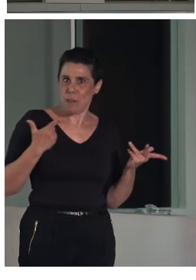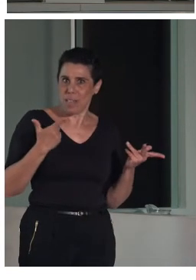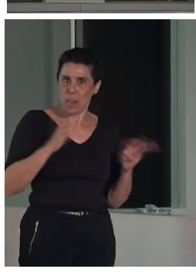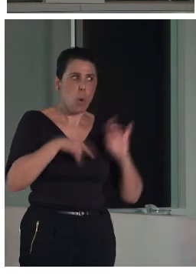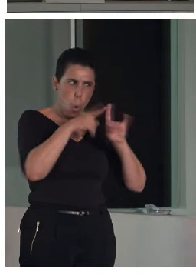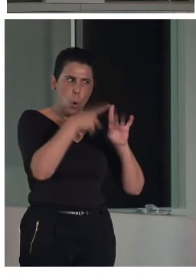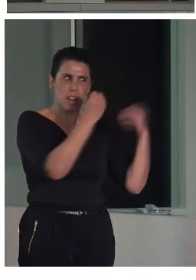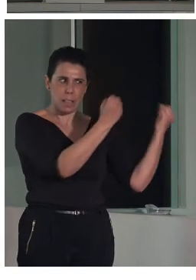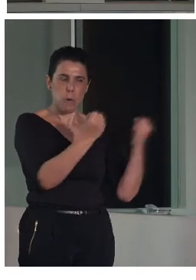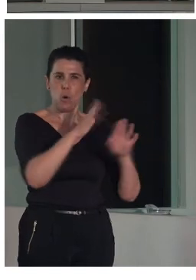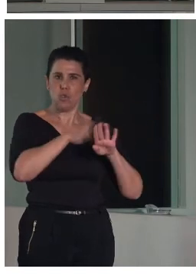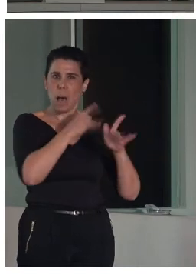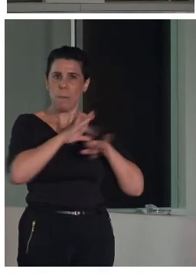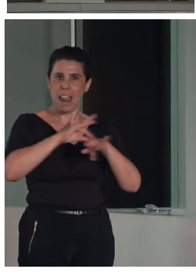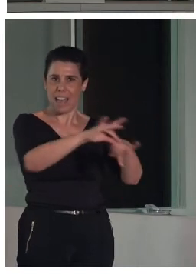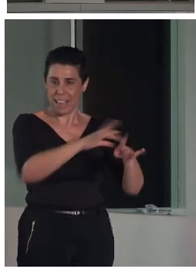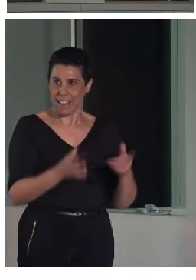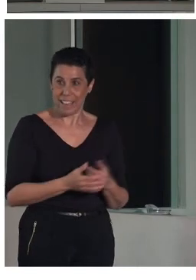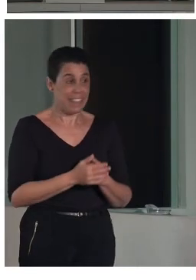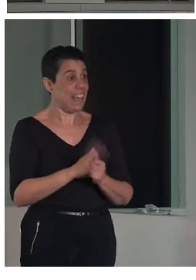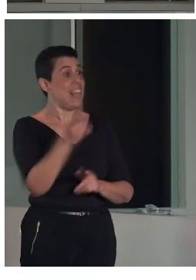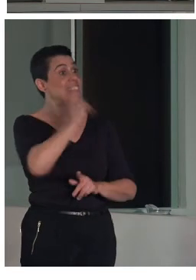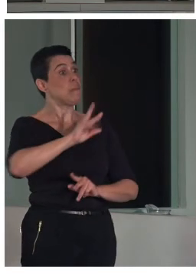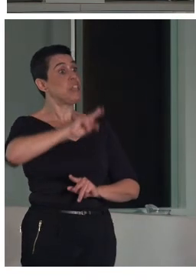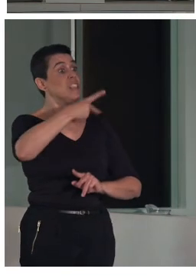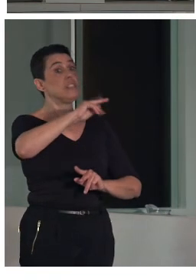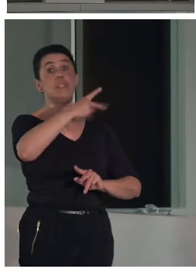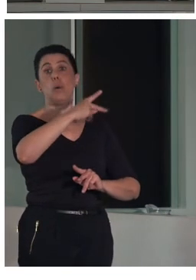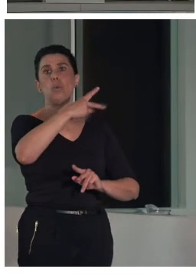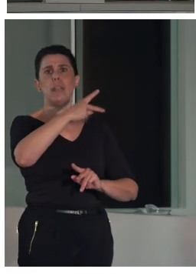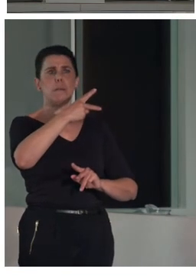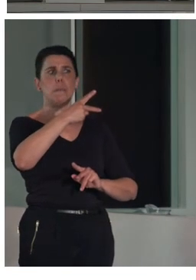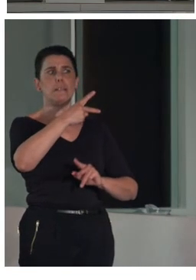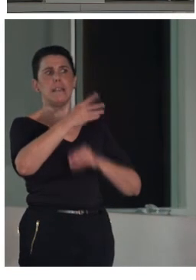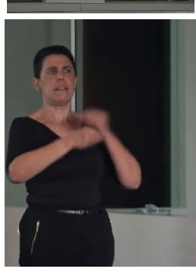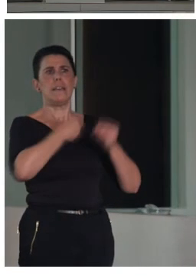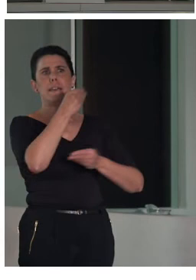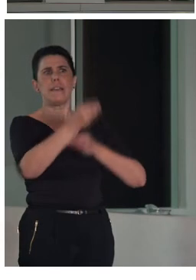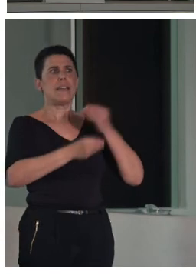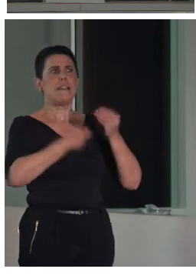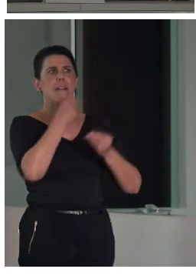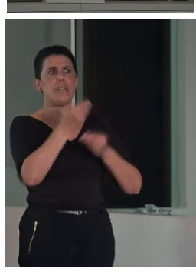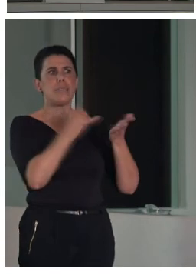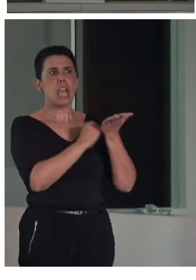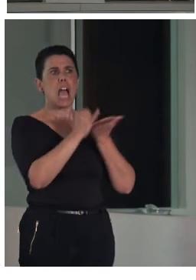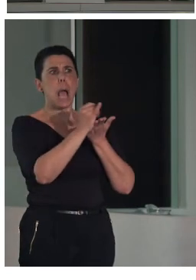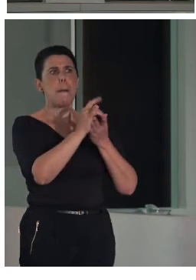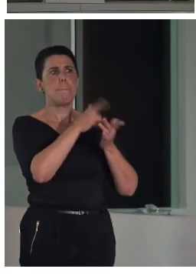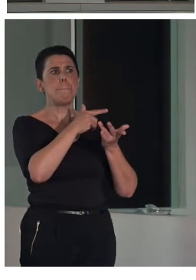Una de las cosas que llamaba la atención era que en la planta 2 tuvimos que girar 180 grados el plano